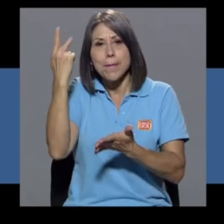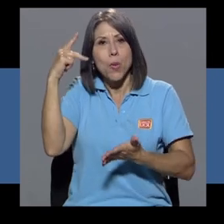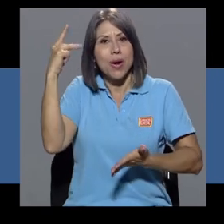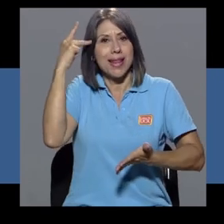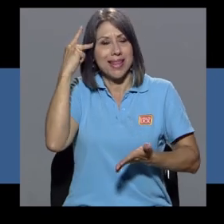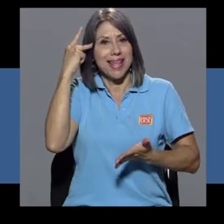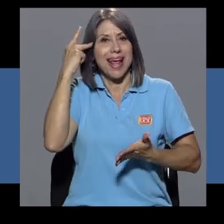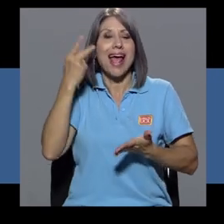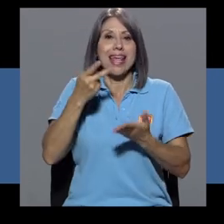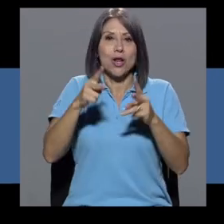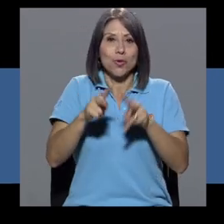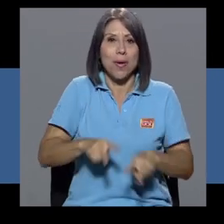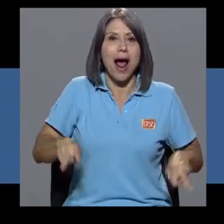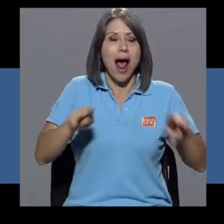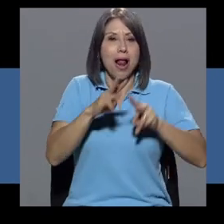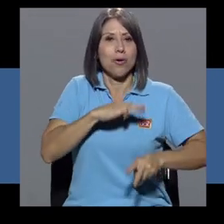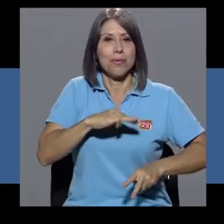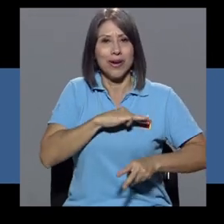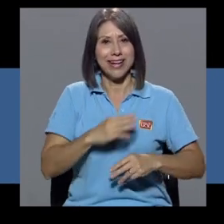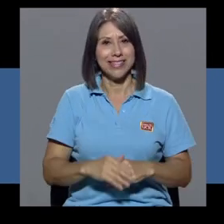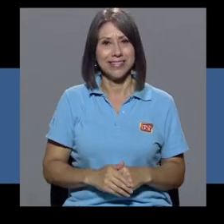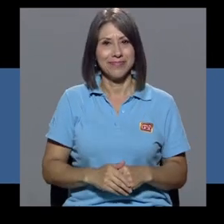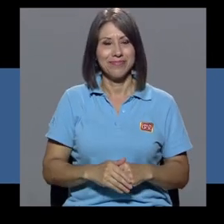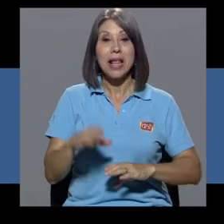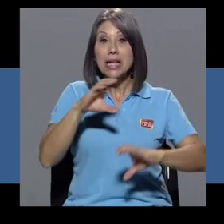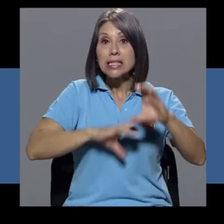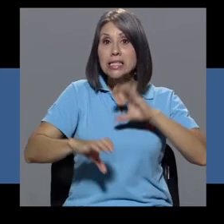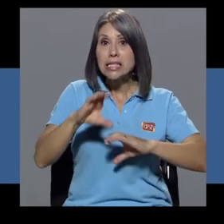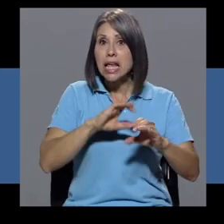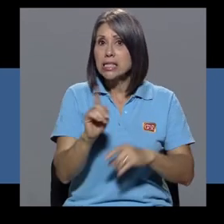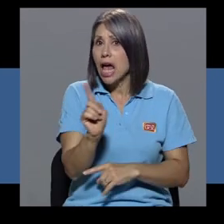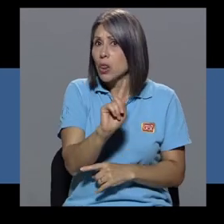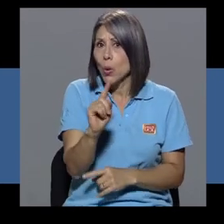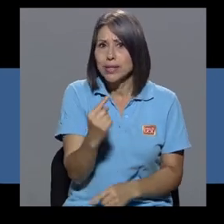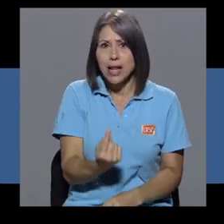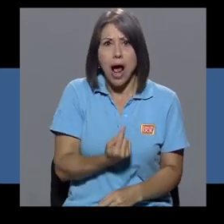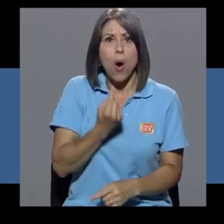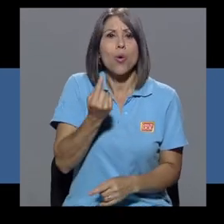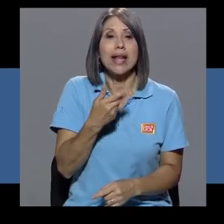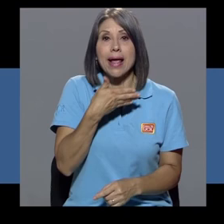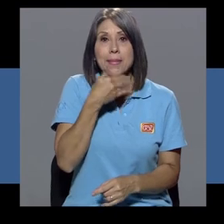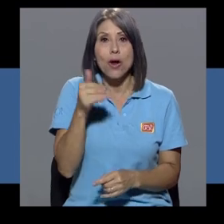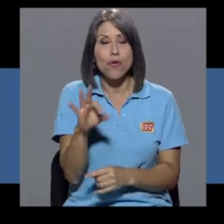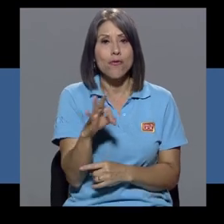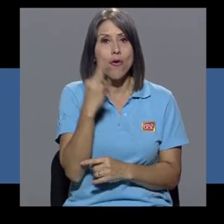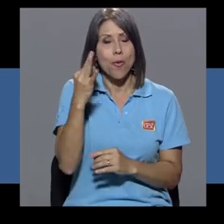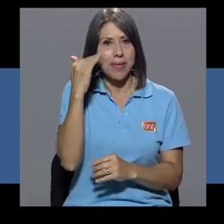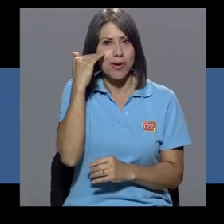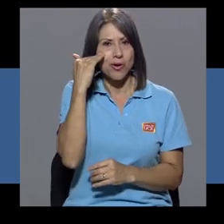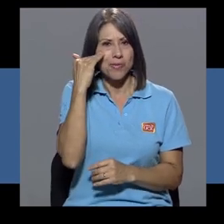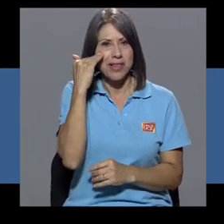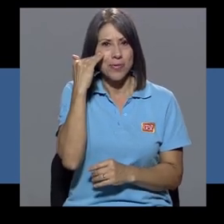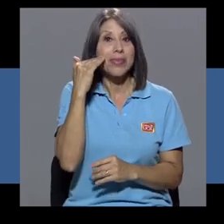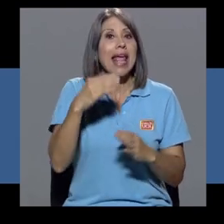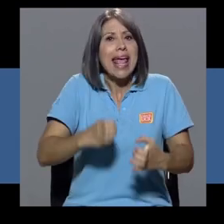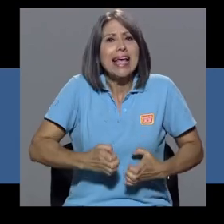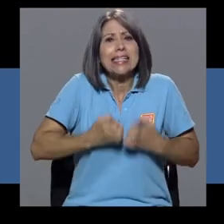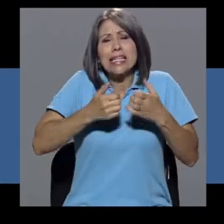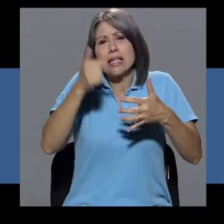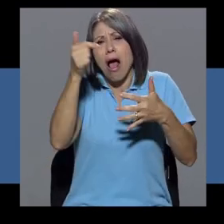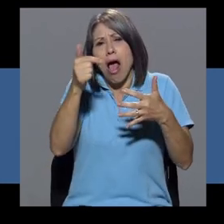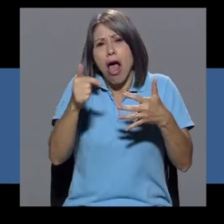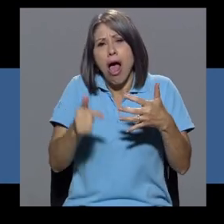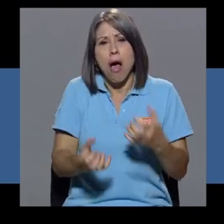la economía, la política y los valores morales. La ciencia no es la única y mejor forma de